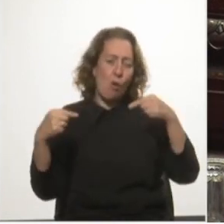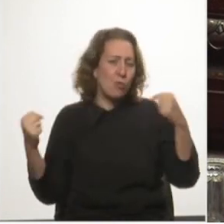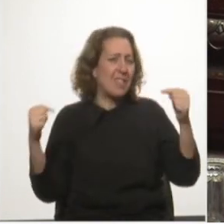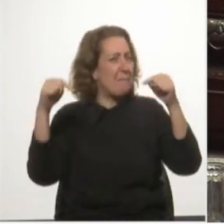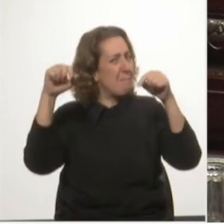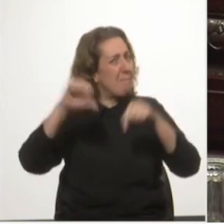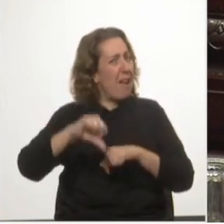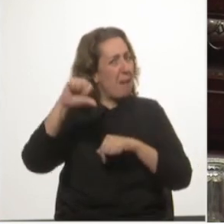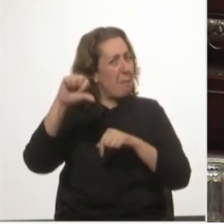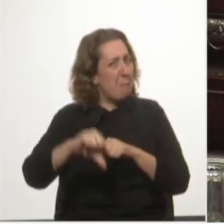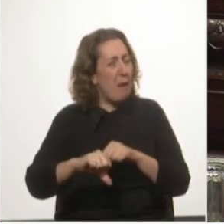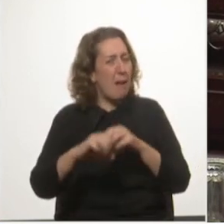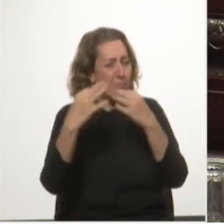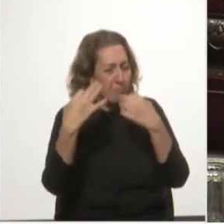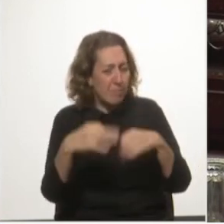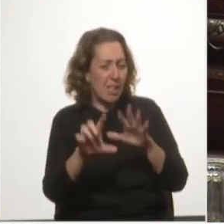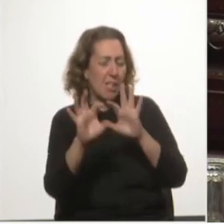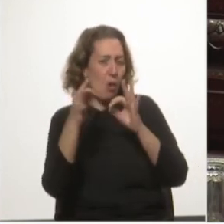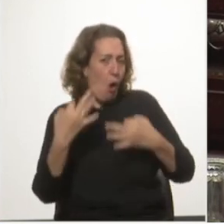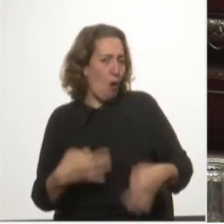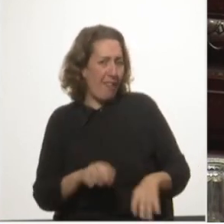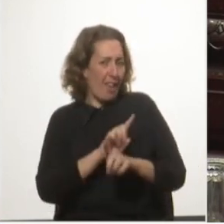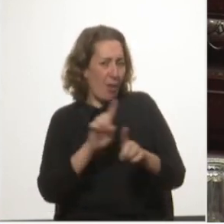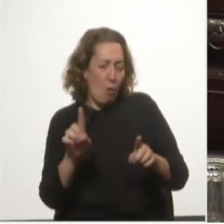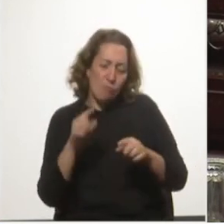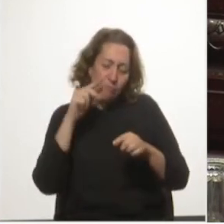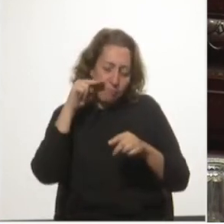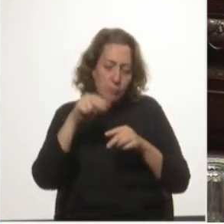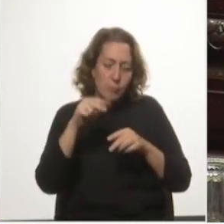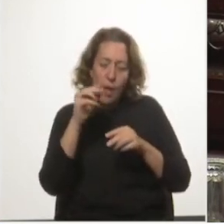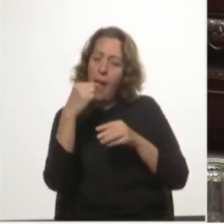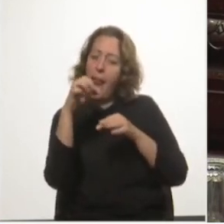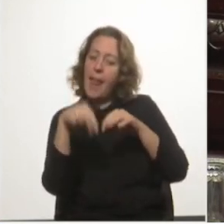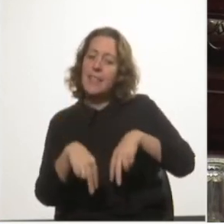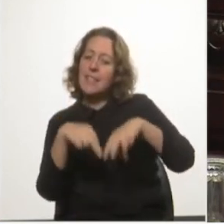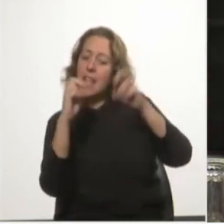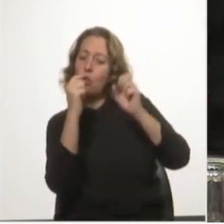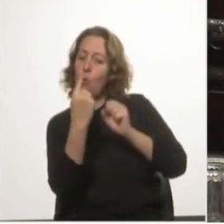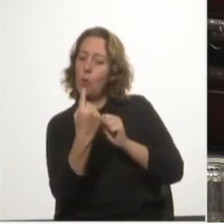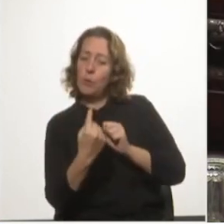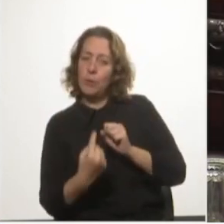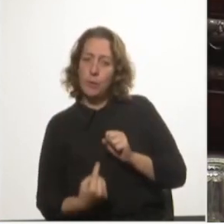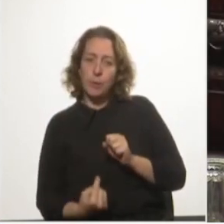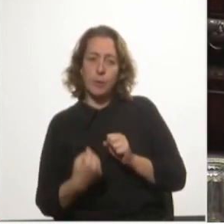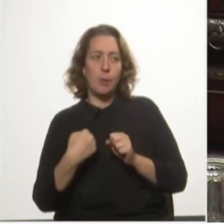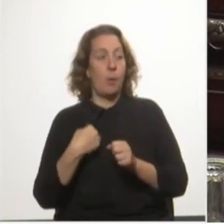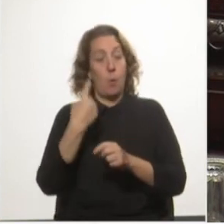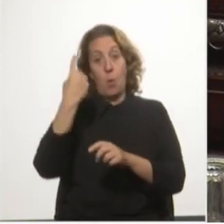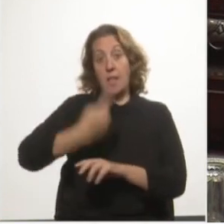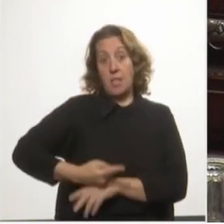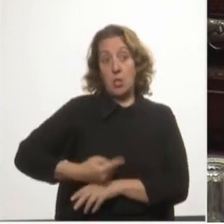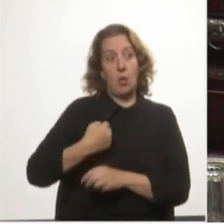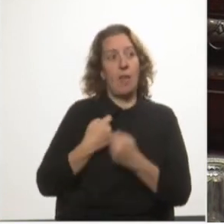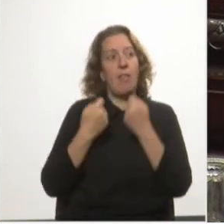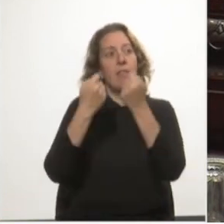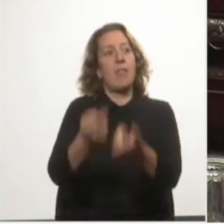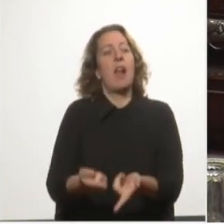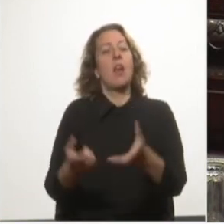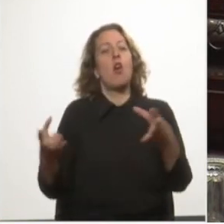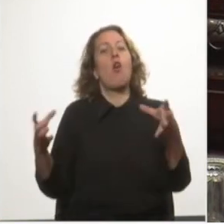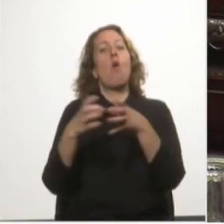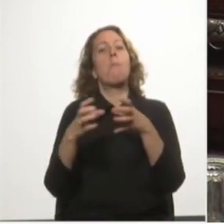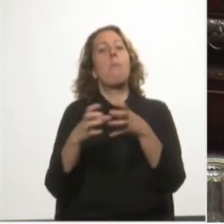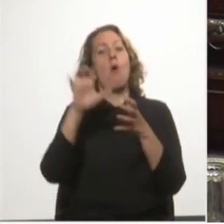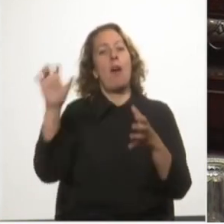una por una. Una decisión contraria al interés nacional es la de conceder a una corporación extranjera